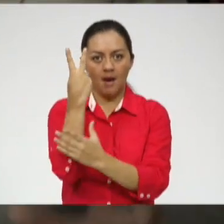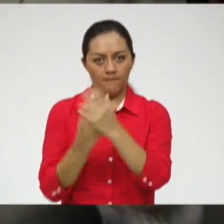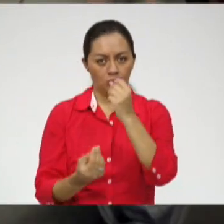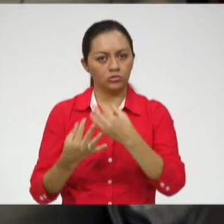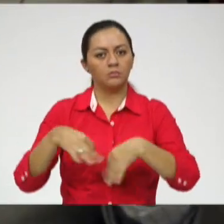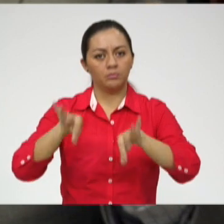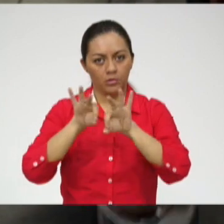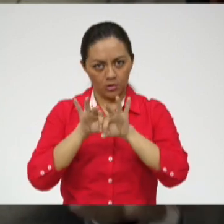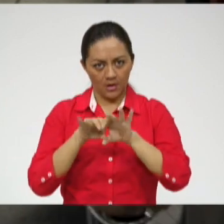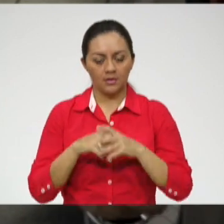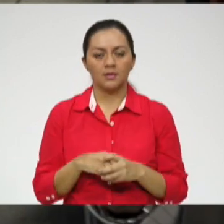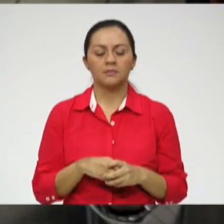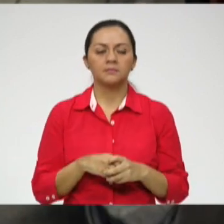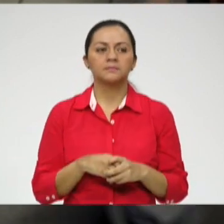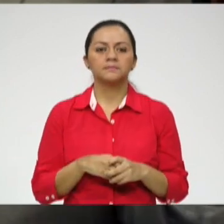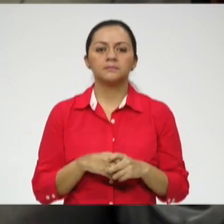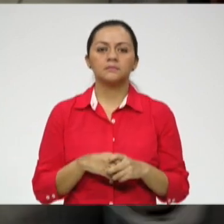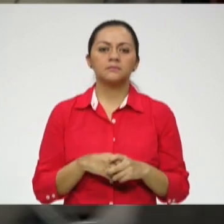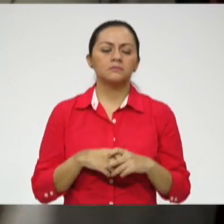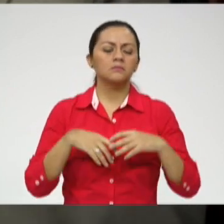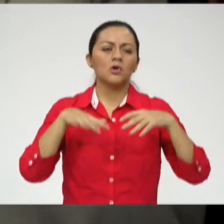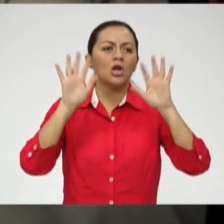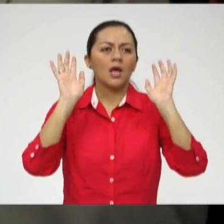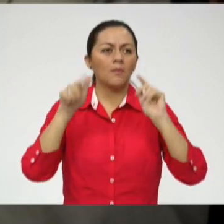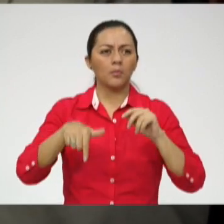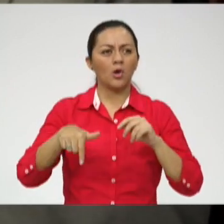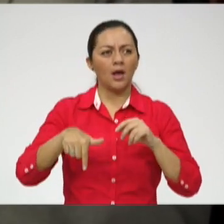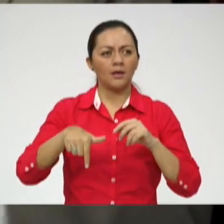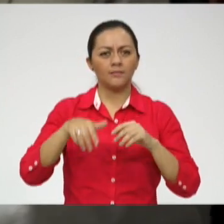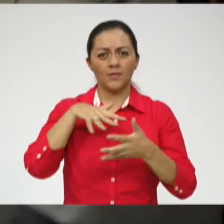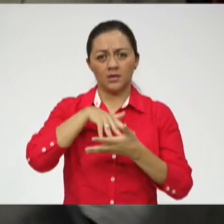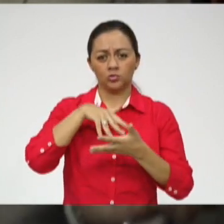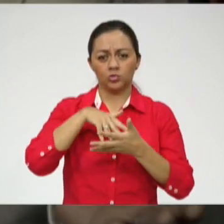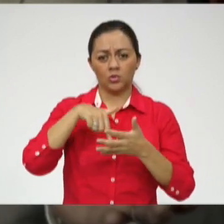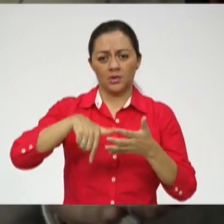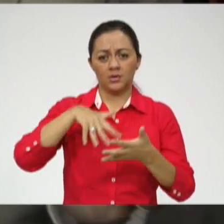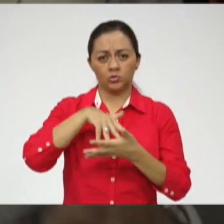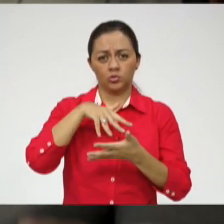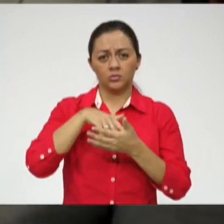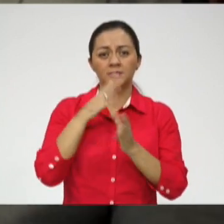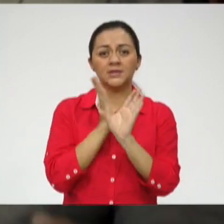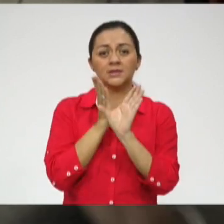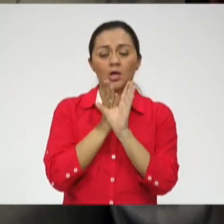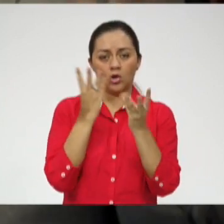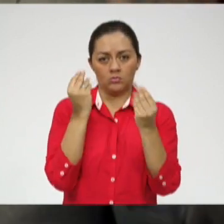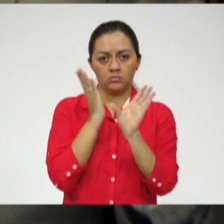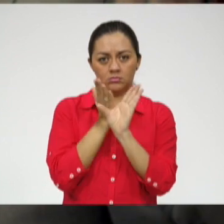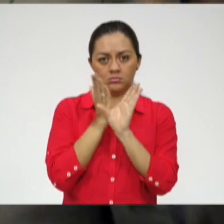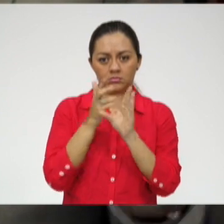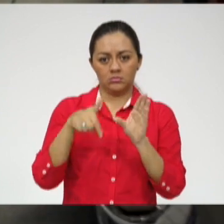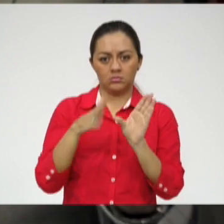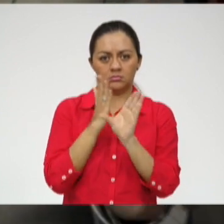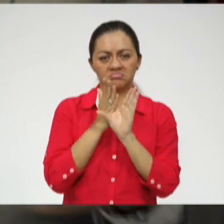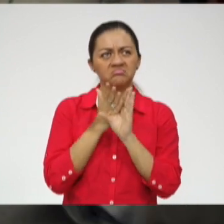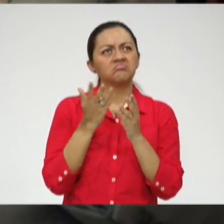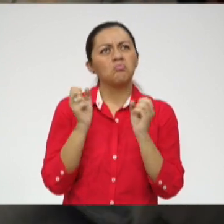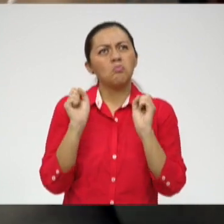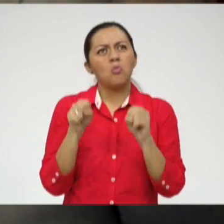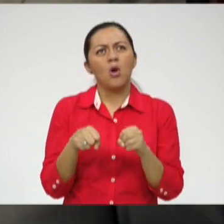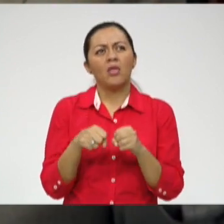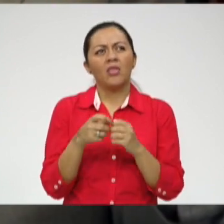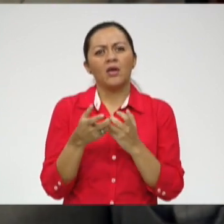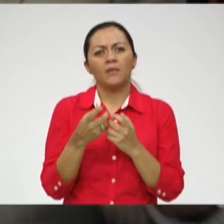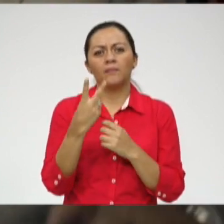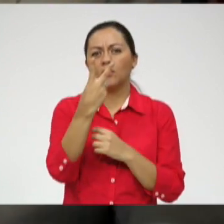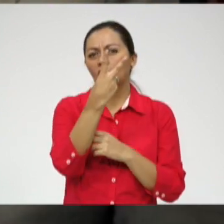Más o menos en el año pueden pasar por esta institución, porque somos varios psicólogos aquí, pueden pasar como